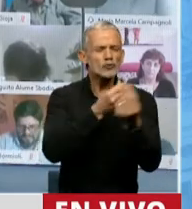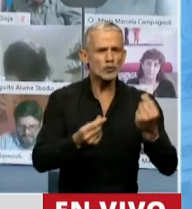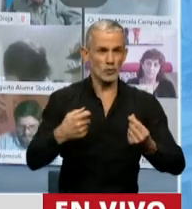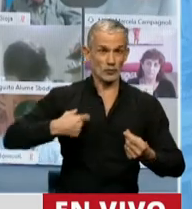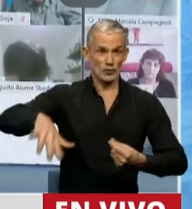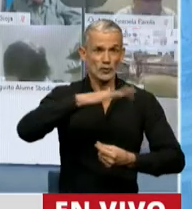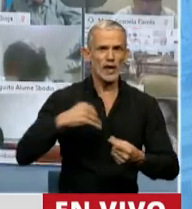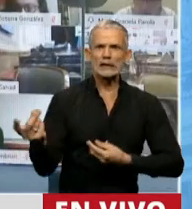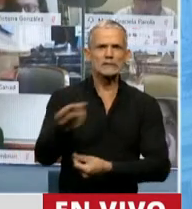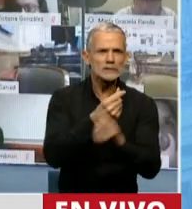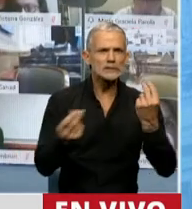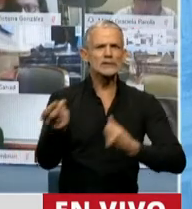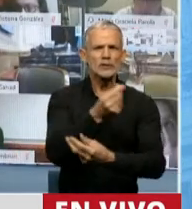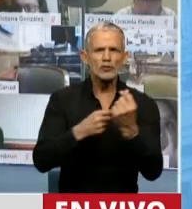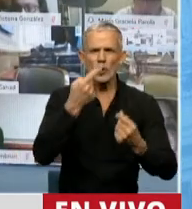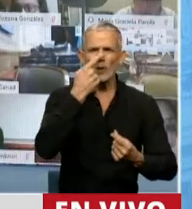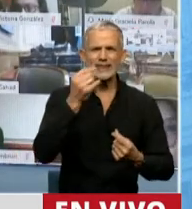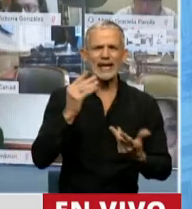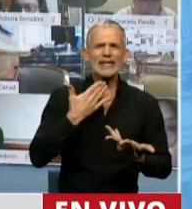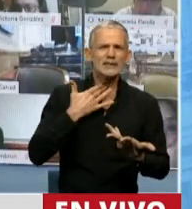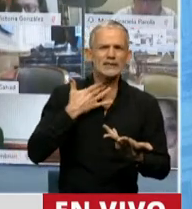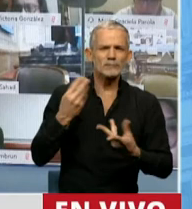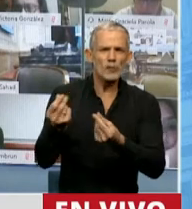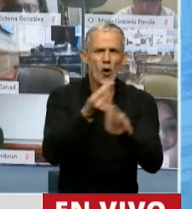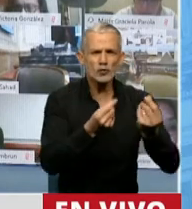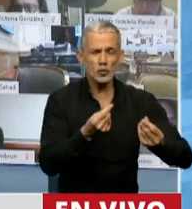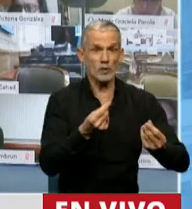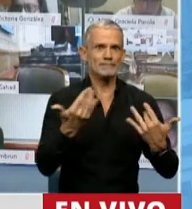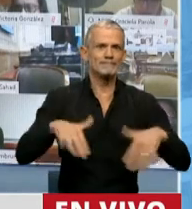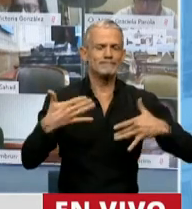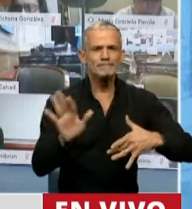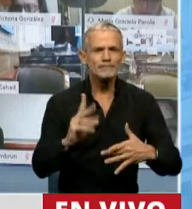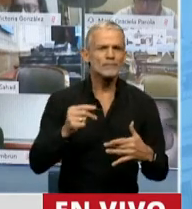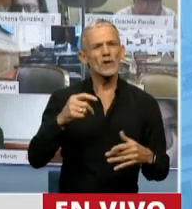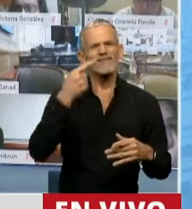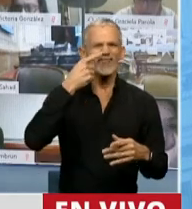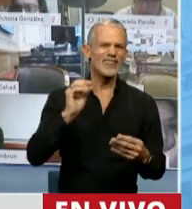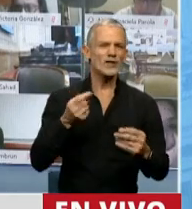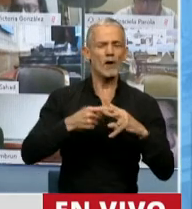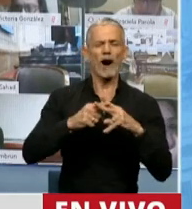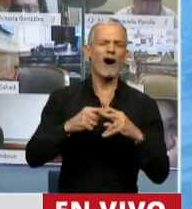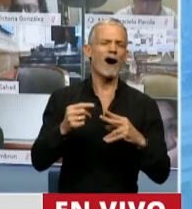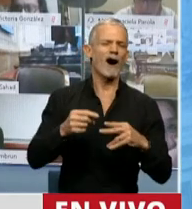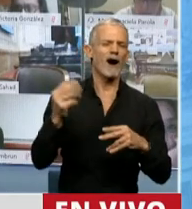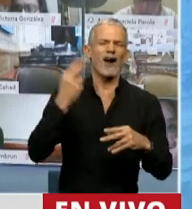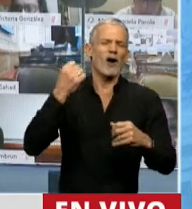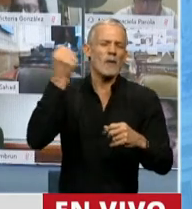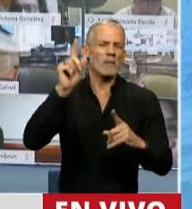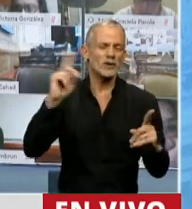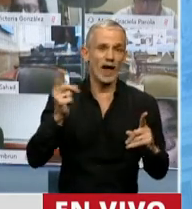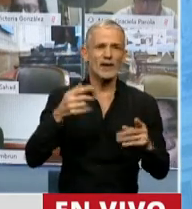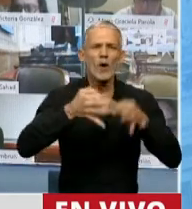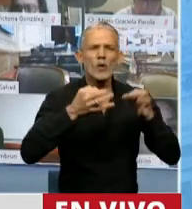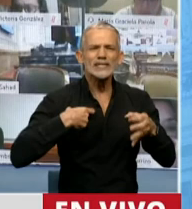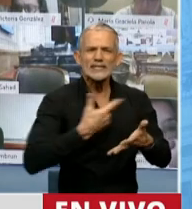sociedad de consumidores que solo pensamos en la posibilidad de acceder a lo superfluo, que no hay justicia